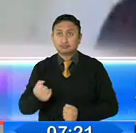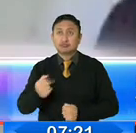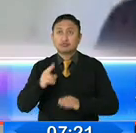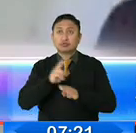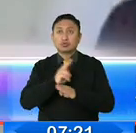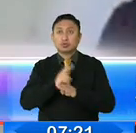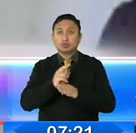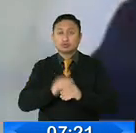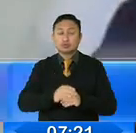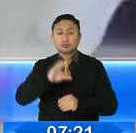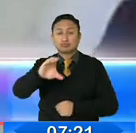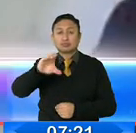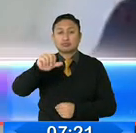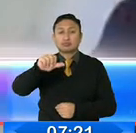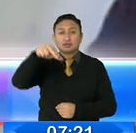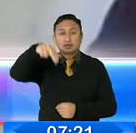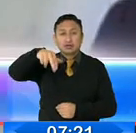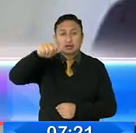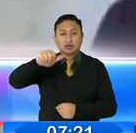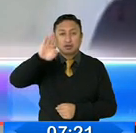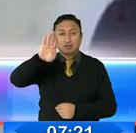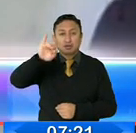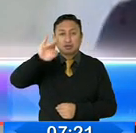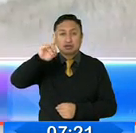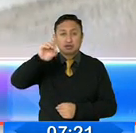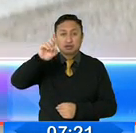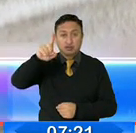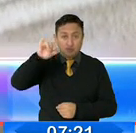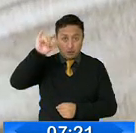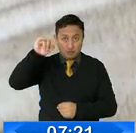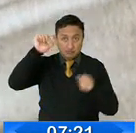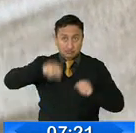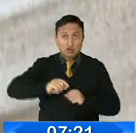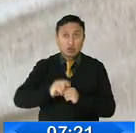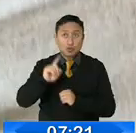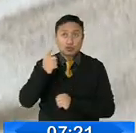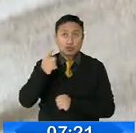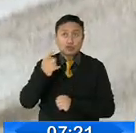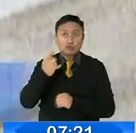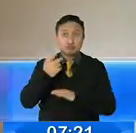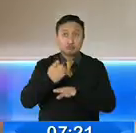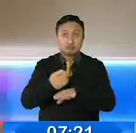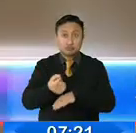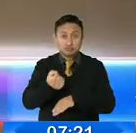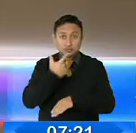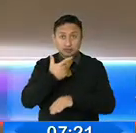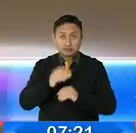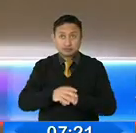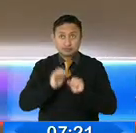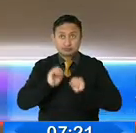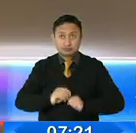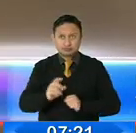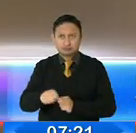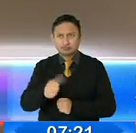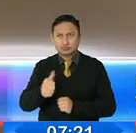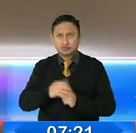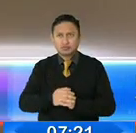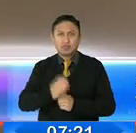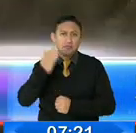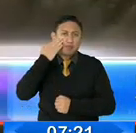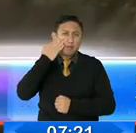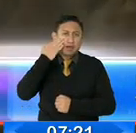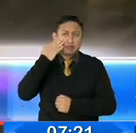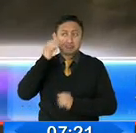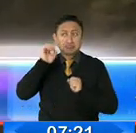cannabidiol para fines exclusivamente terapéuticos. Además, genera cuestionamientos lo referente al vientre de alquiler, maternidad